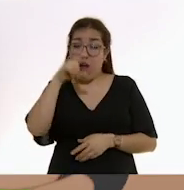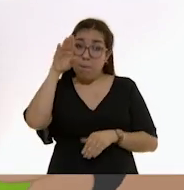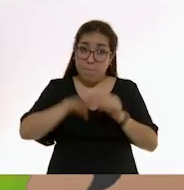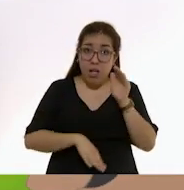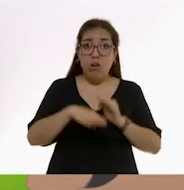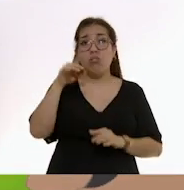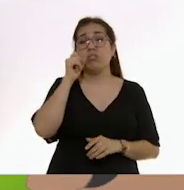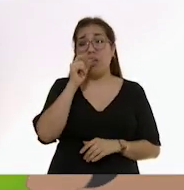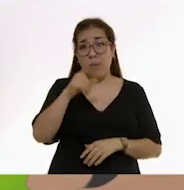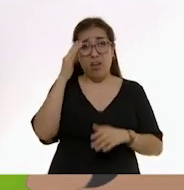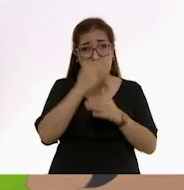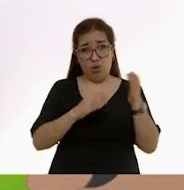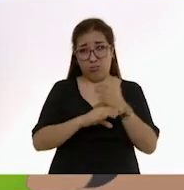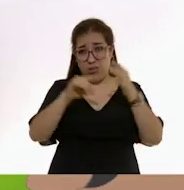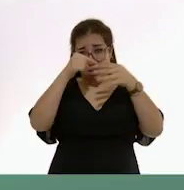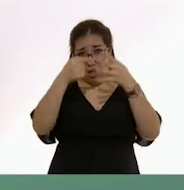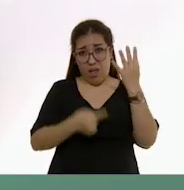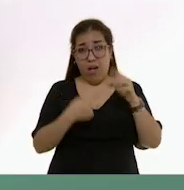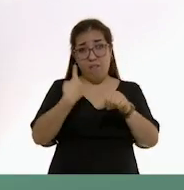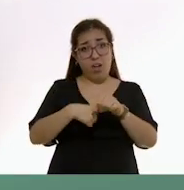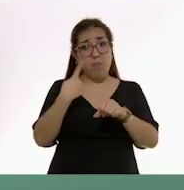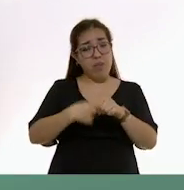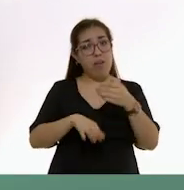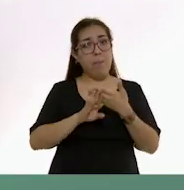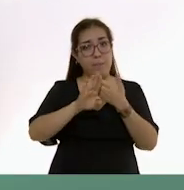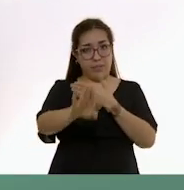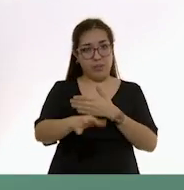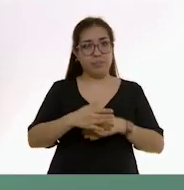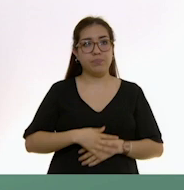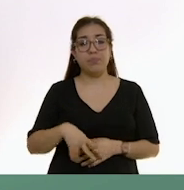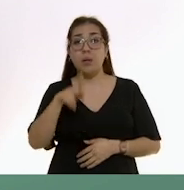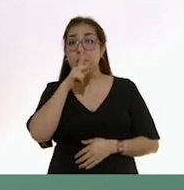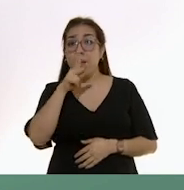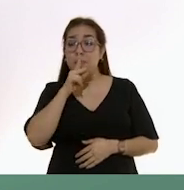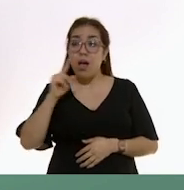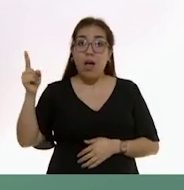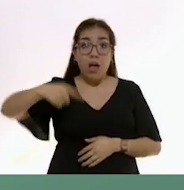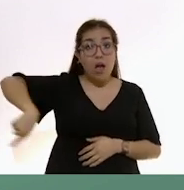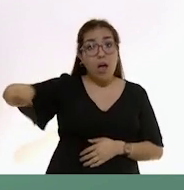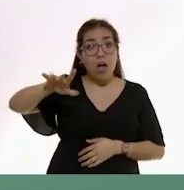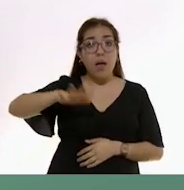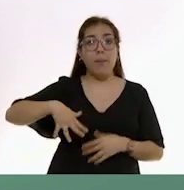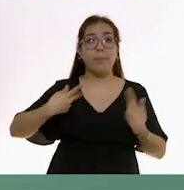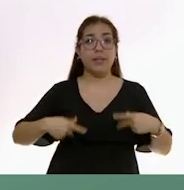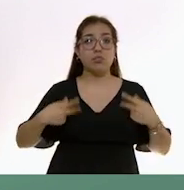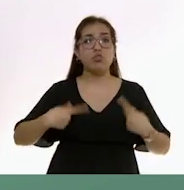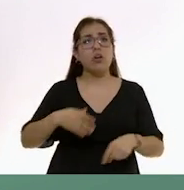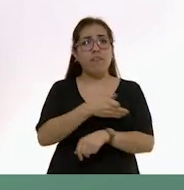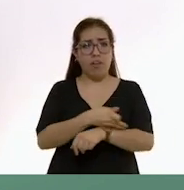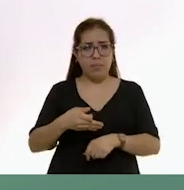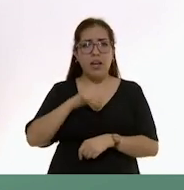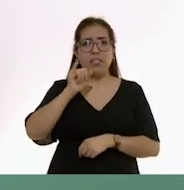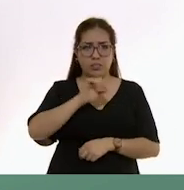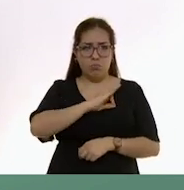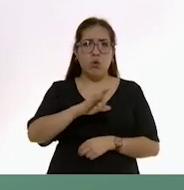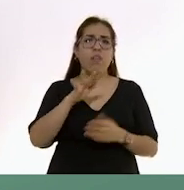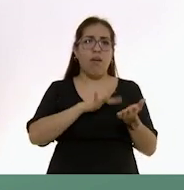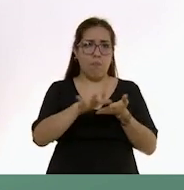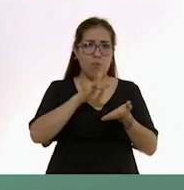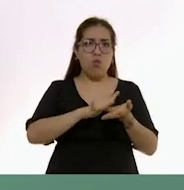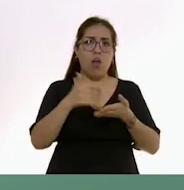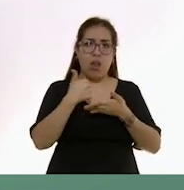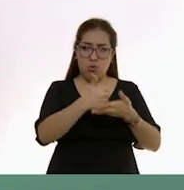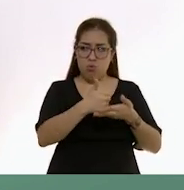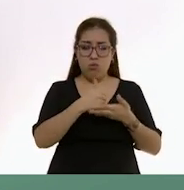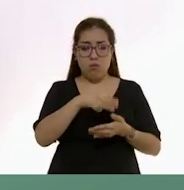y presión alta, entre otros. El papá y los demás miembros de la familia pueden ayudar y apoyar a la mamá